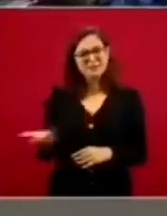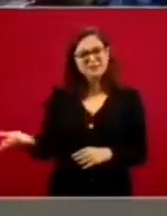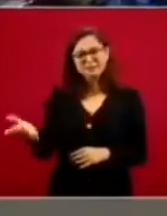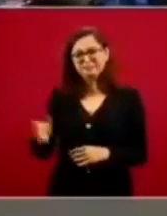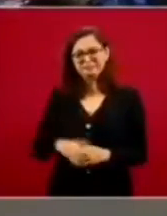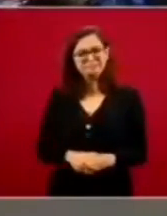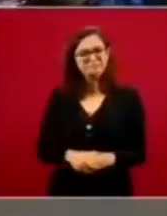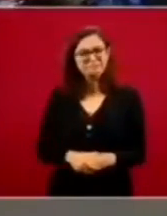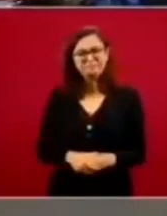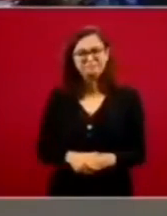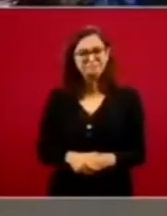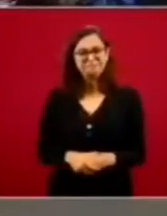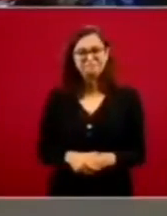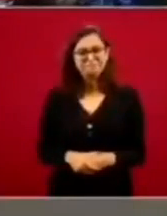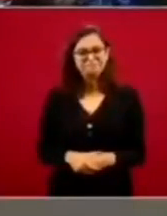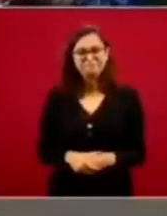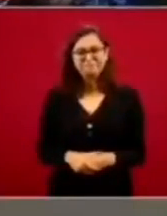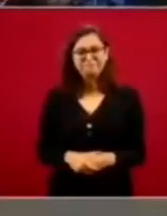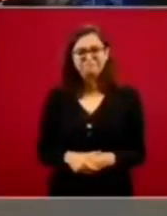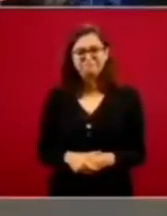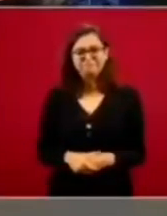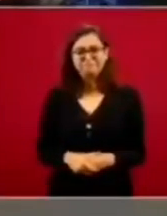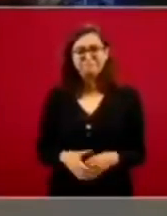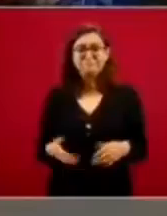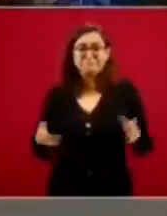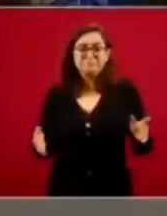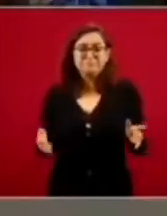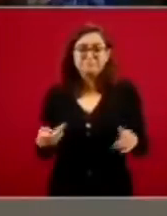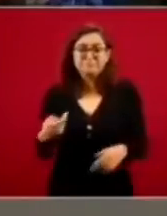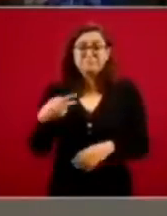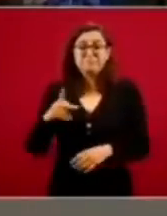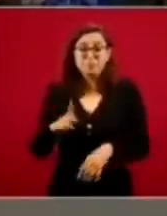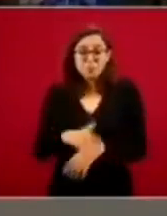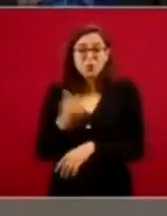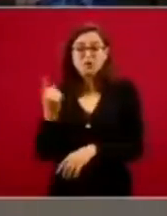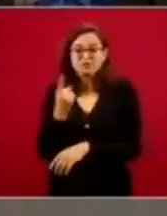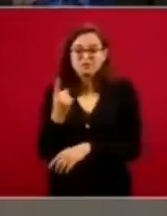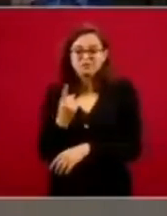pero es el bendito coraje.